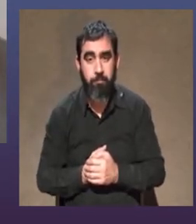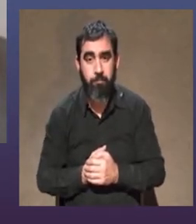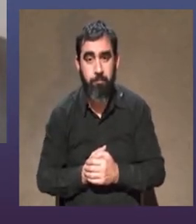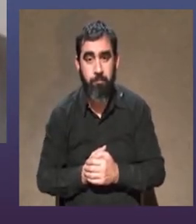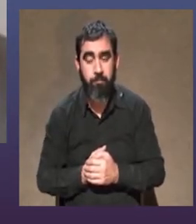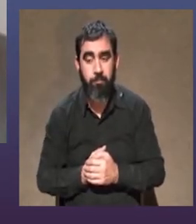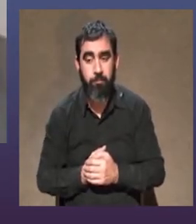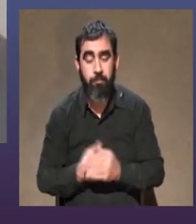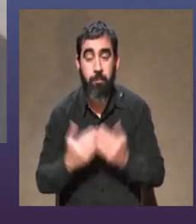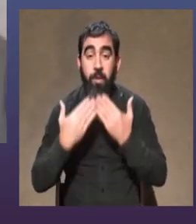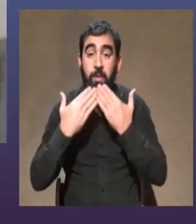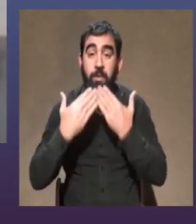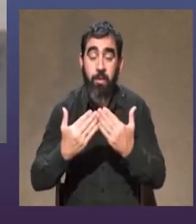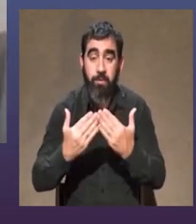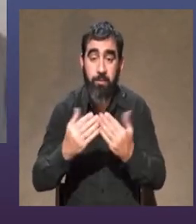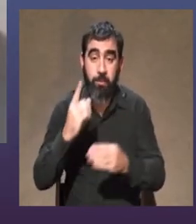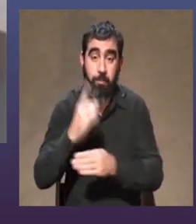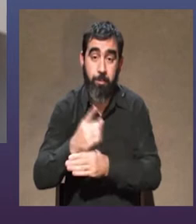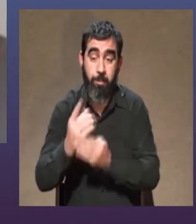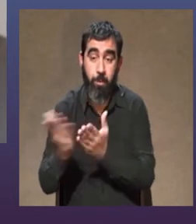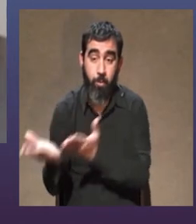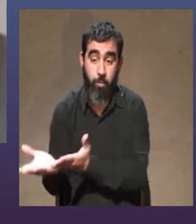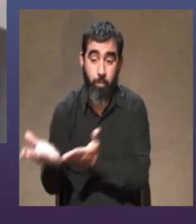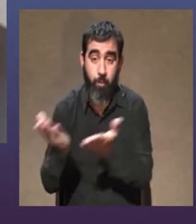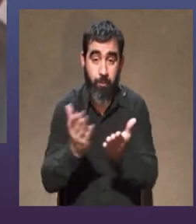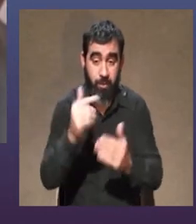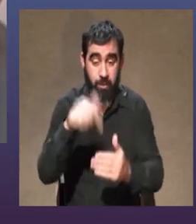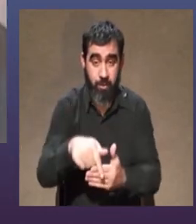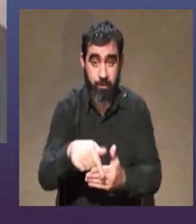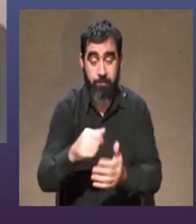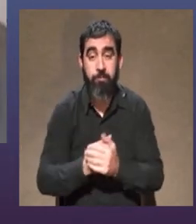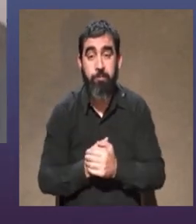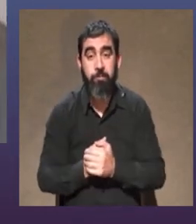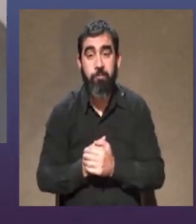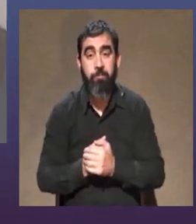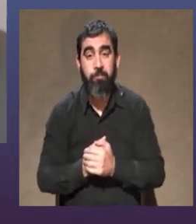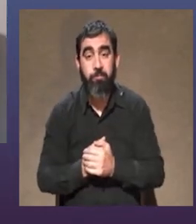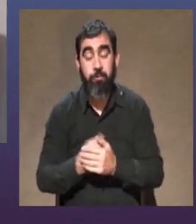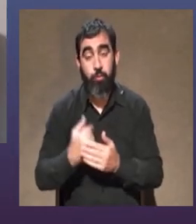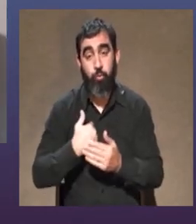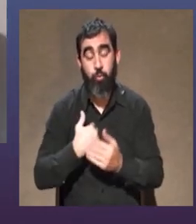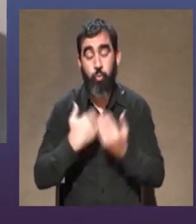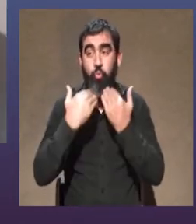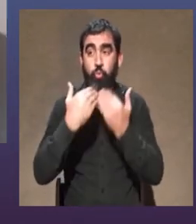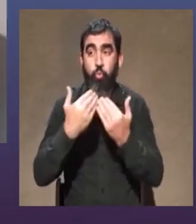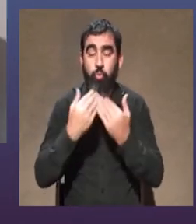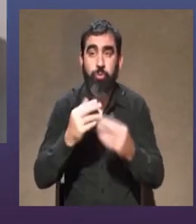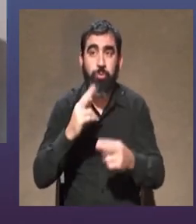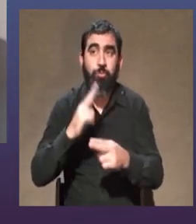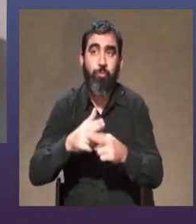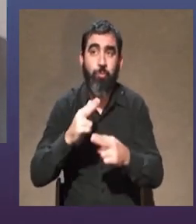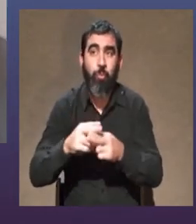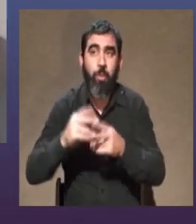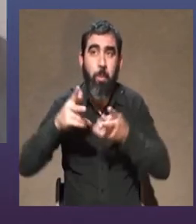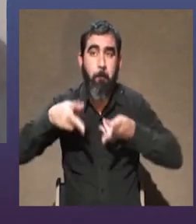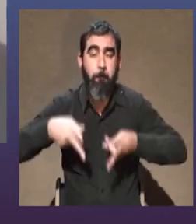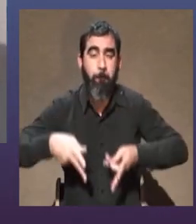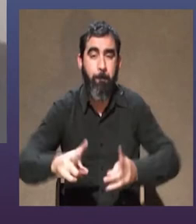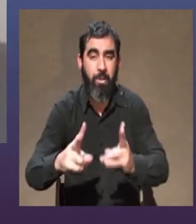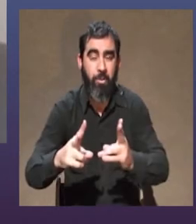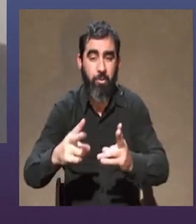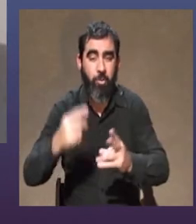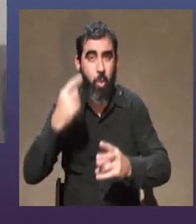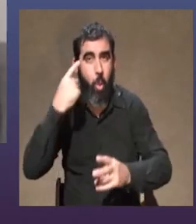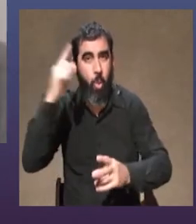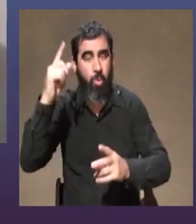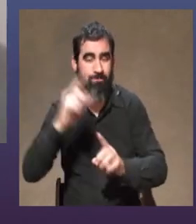Bueno, gracias por la invitación a estar en primera instancia. Yo no sé si la llamaría metodologías originales, me parece,